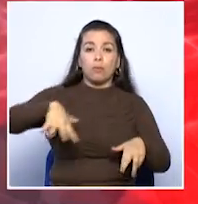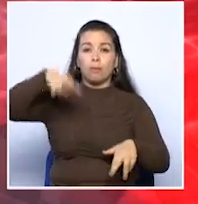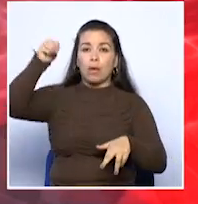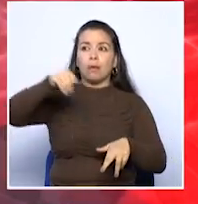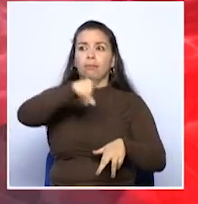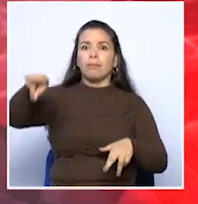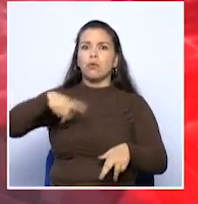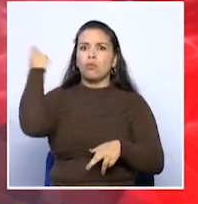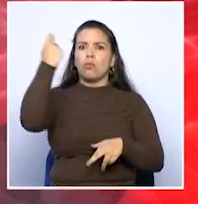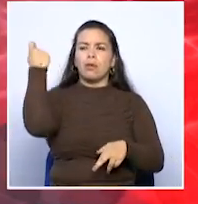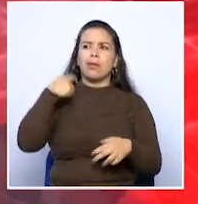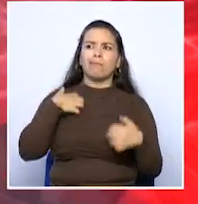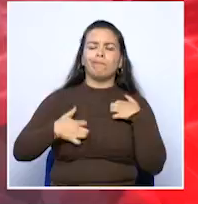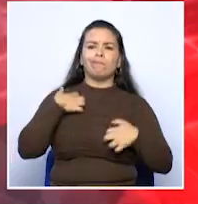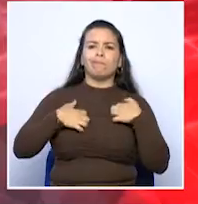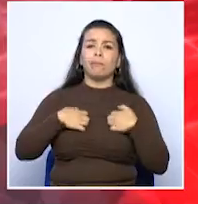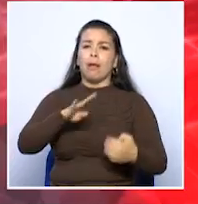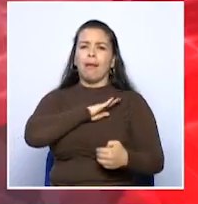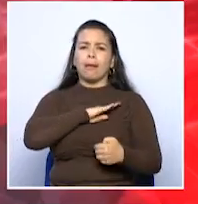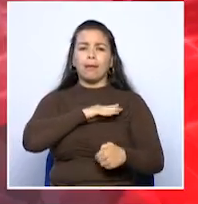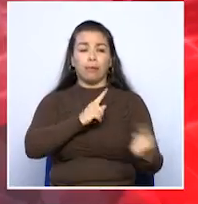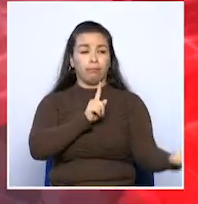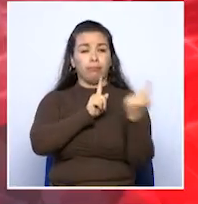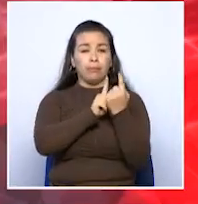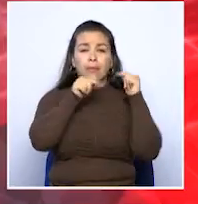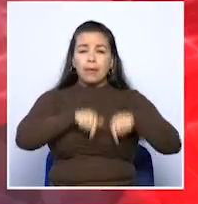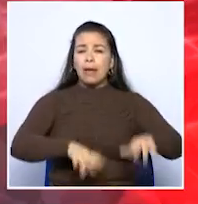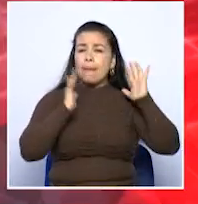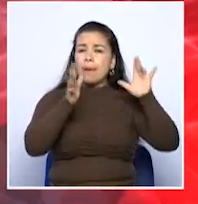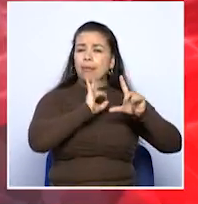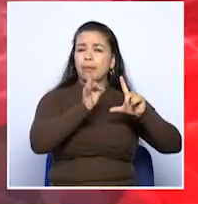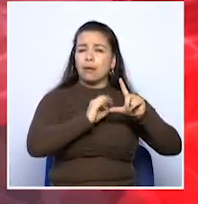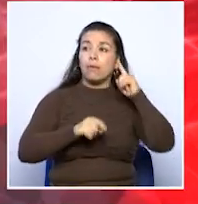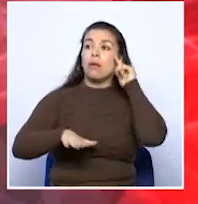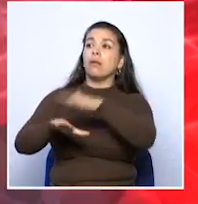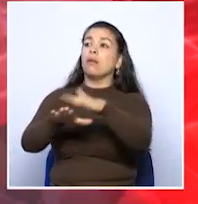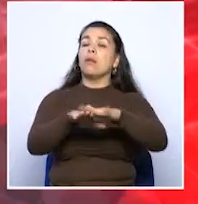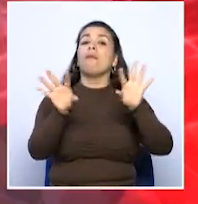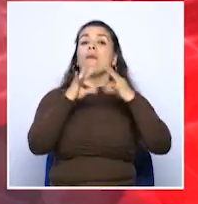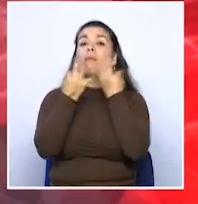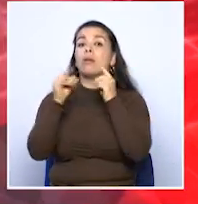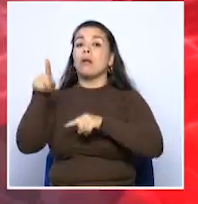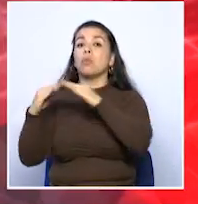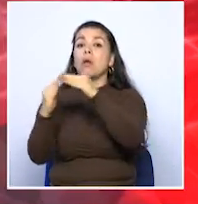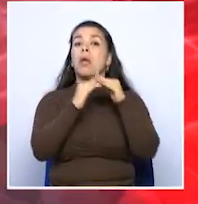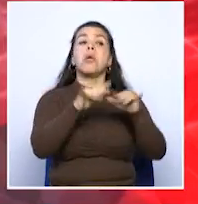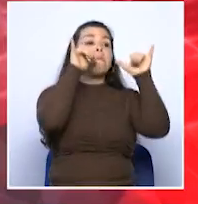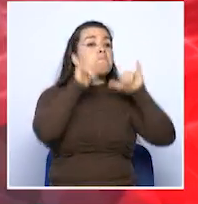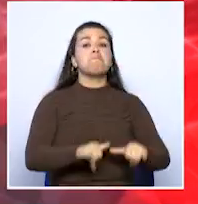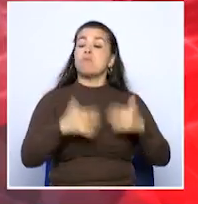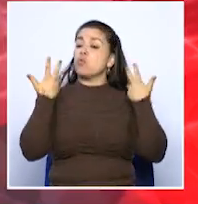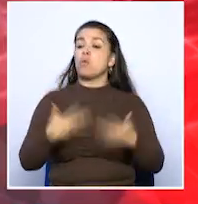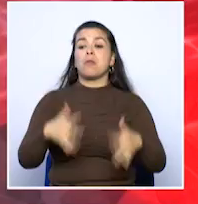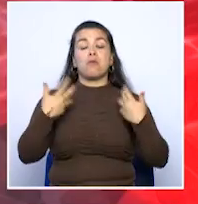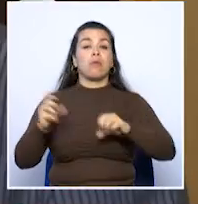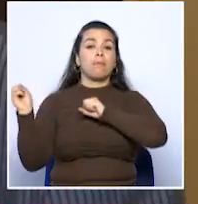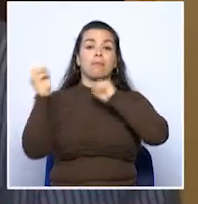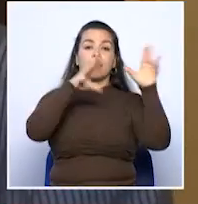caldense. El alcalde Diego Pineda en diálogo con Telecafé Noticias denunció que algunas familias de la ribera del río no quieren evacuar.